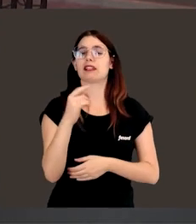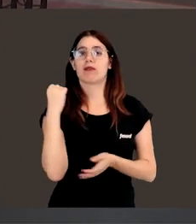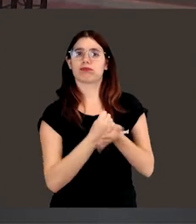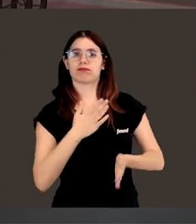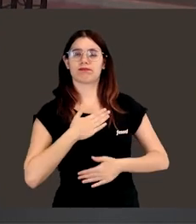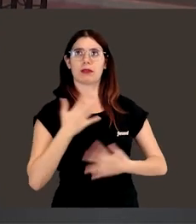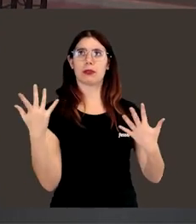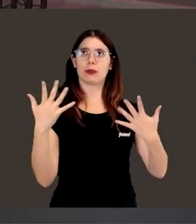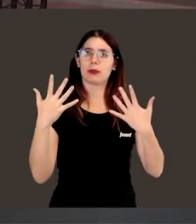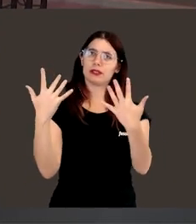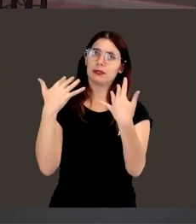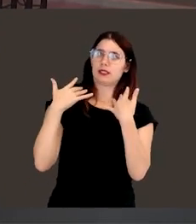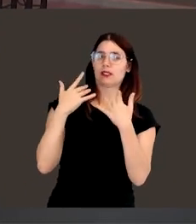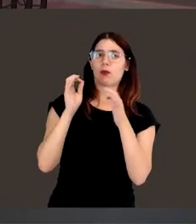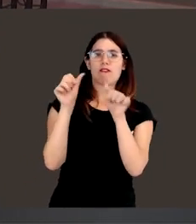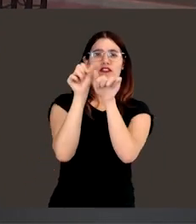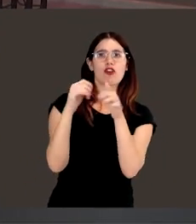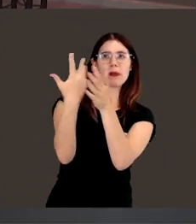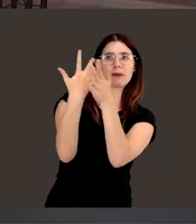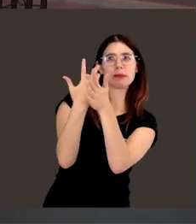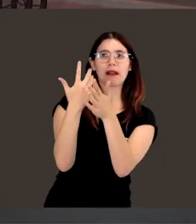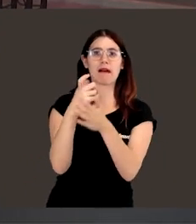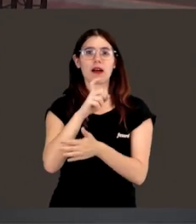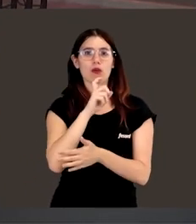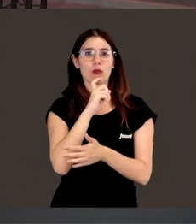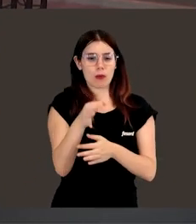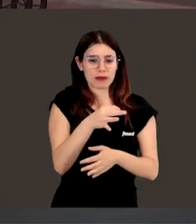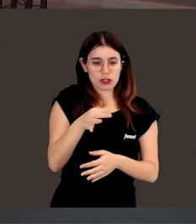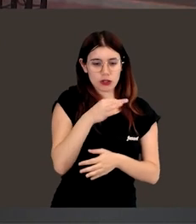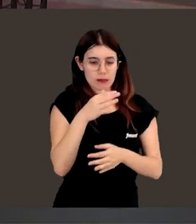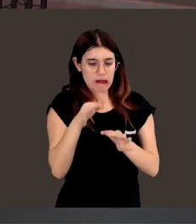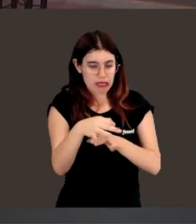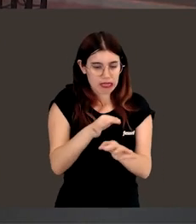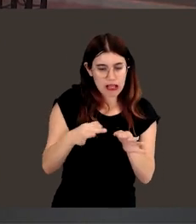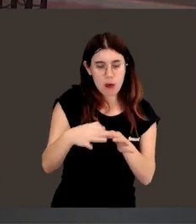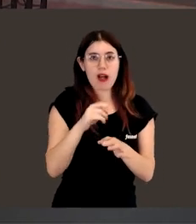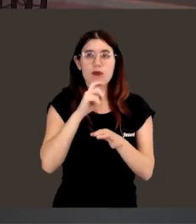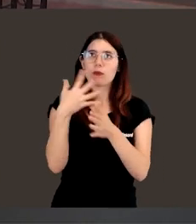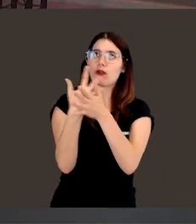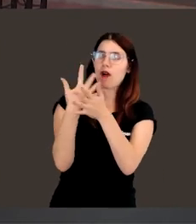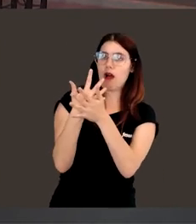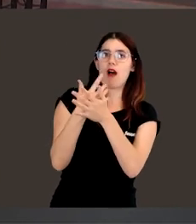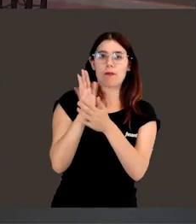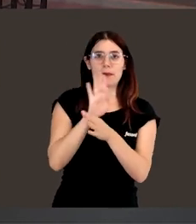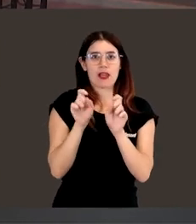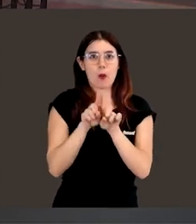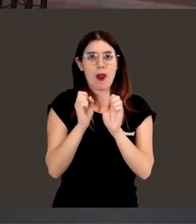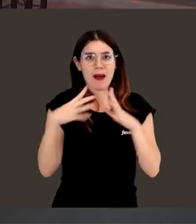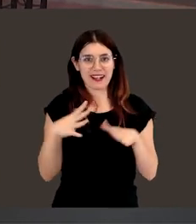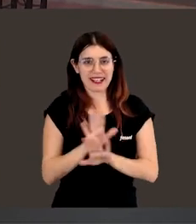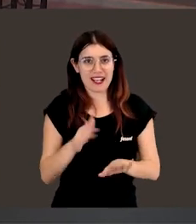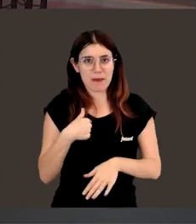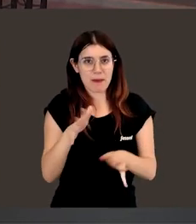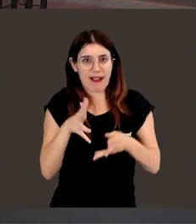creo que la forma que te explicaba cómo funcionaba una mitocondria, un ribosoma, la célula, a aquello me parecía como magia, ¿no? Y aquello me